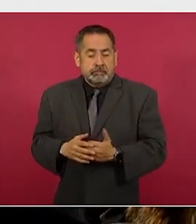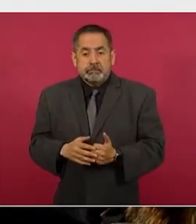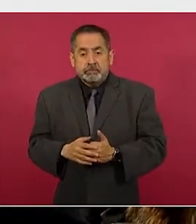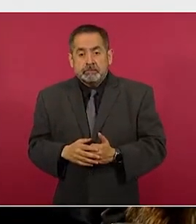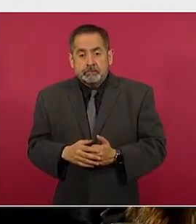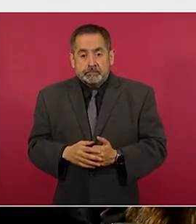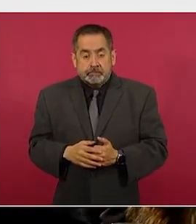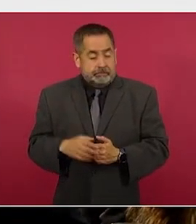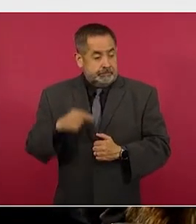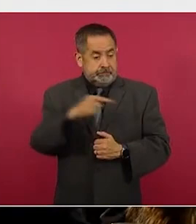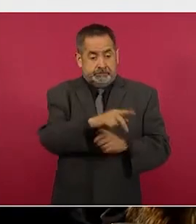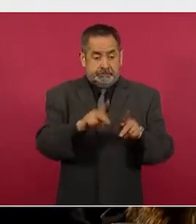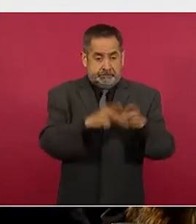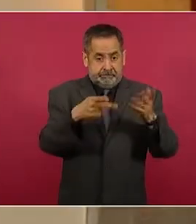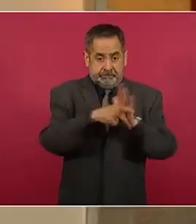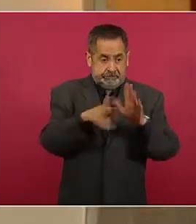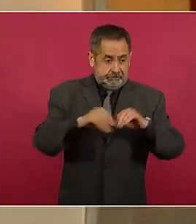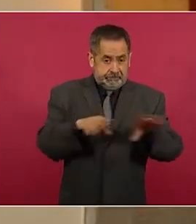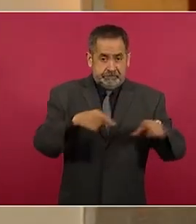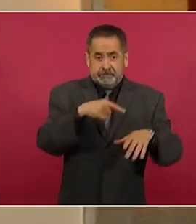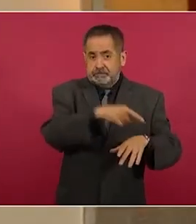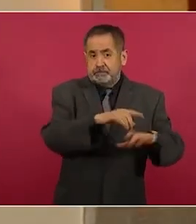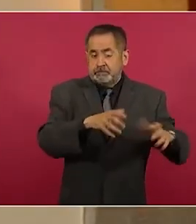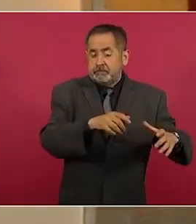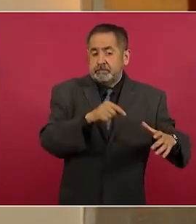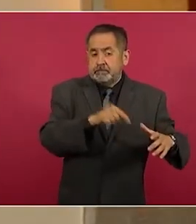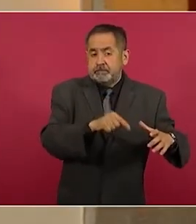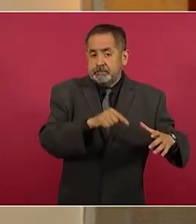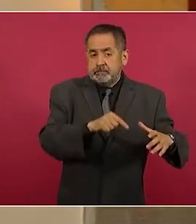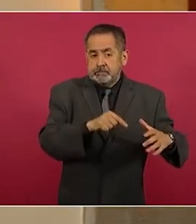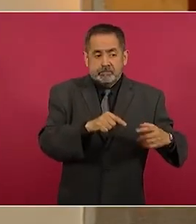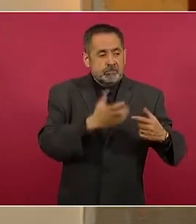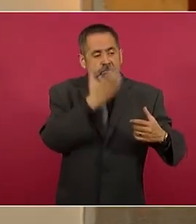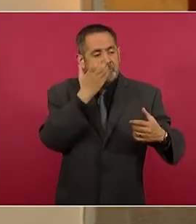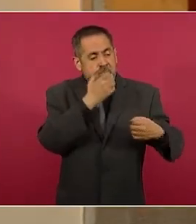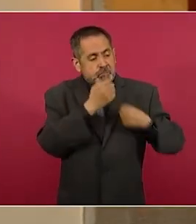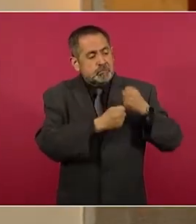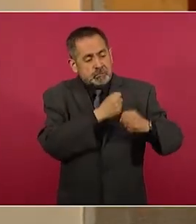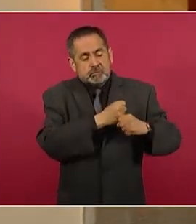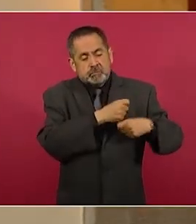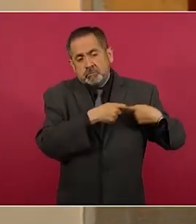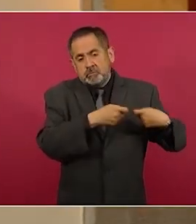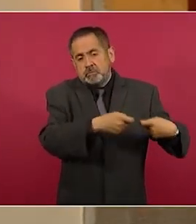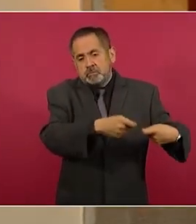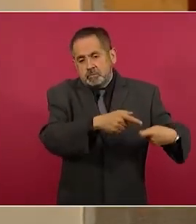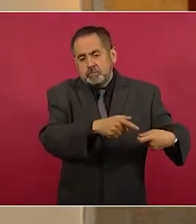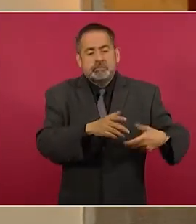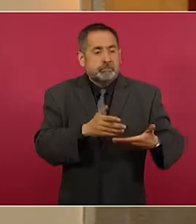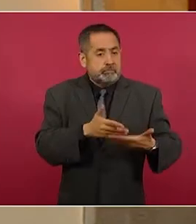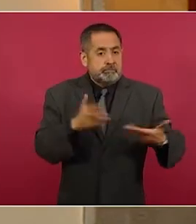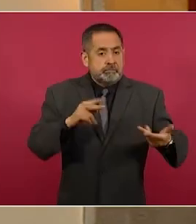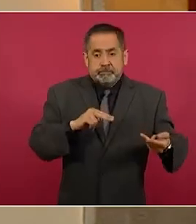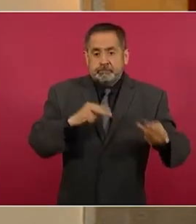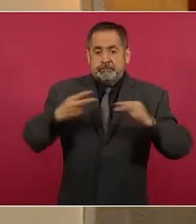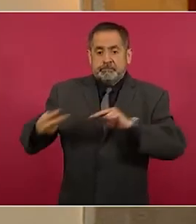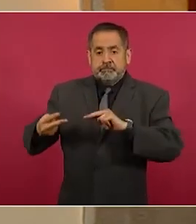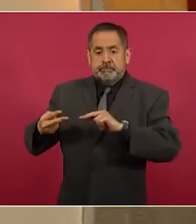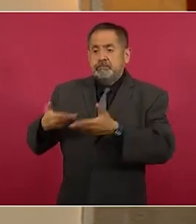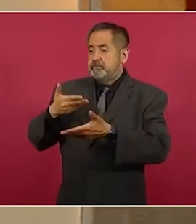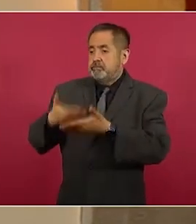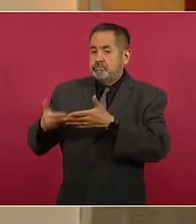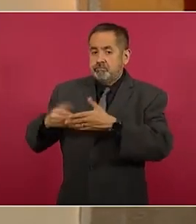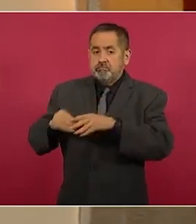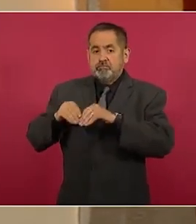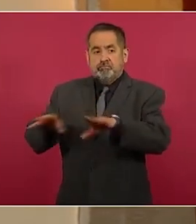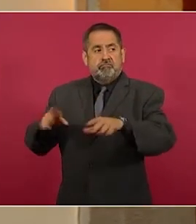para mantener posturas conservadoras en Yucatán. Ahora existe el Por